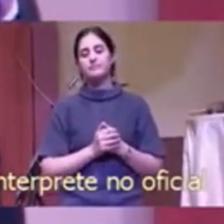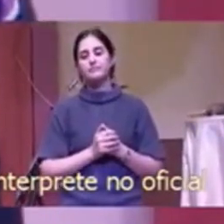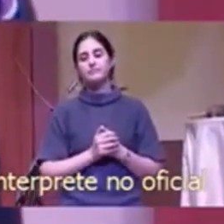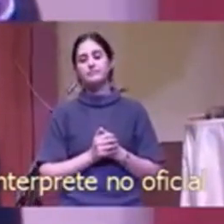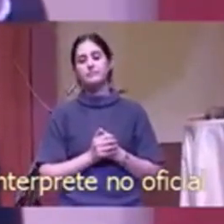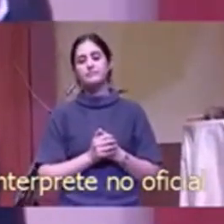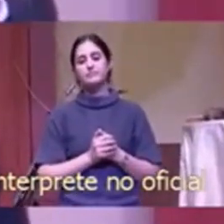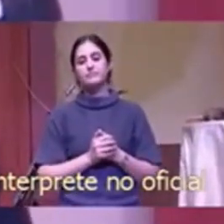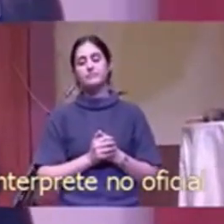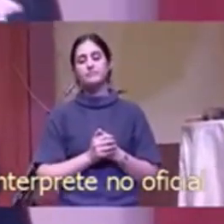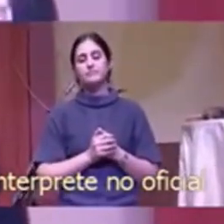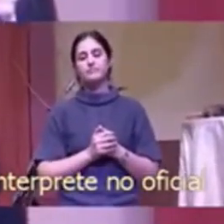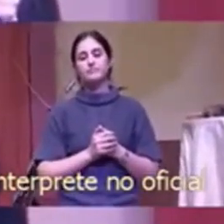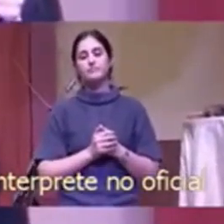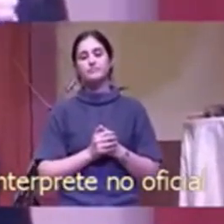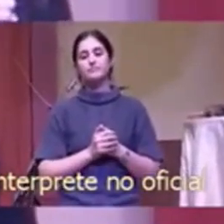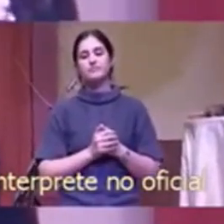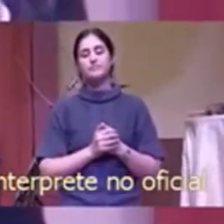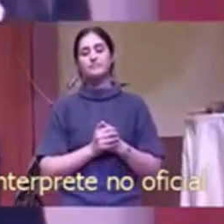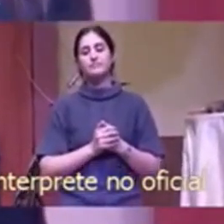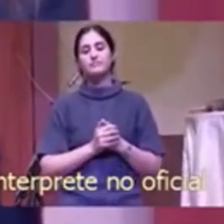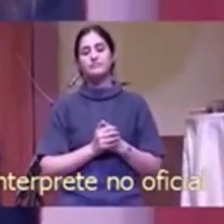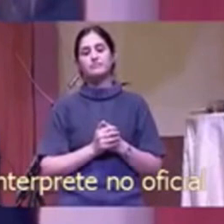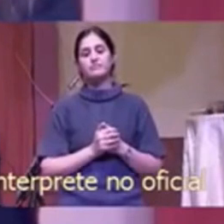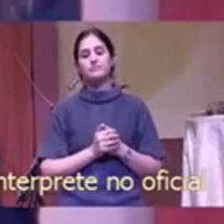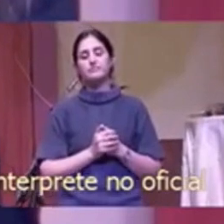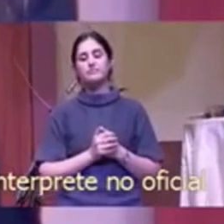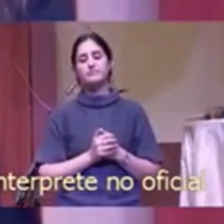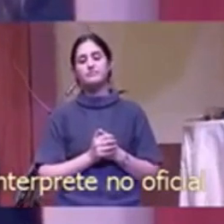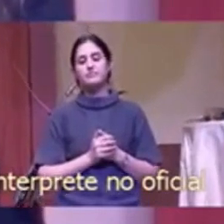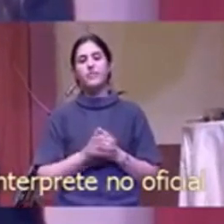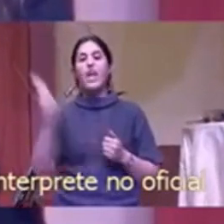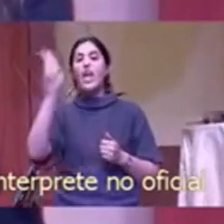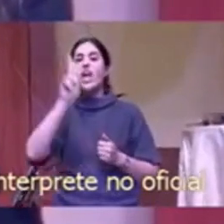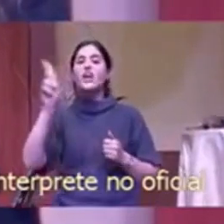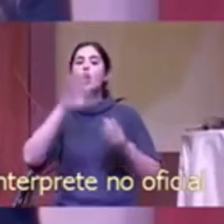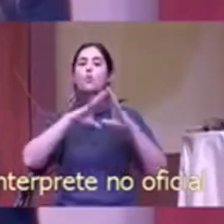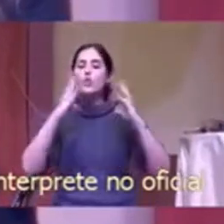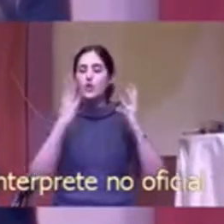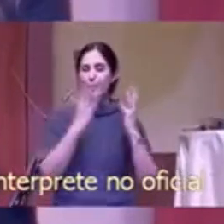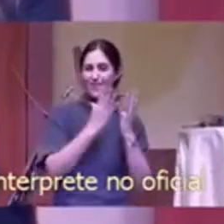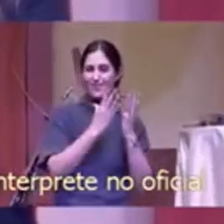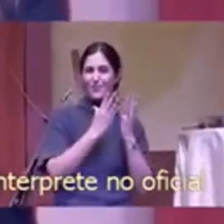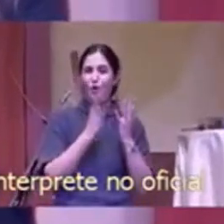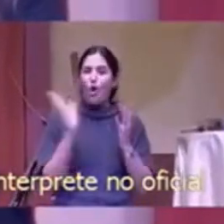que no hay un solo milímetro cuadrado en este universo donde